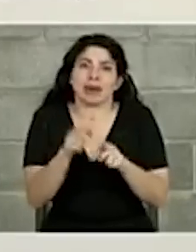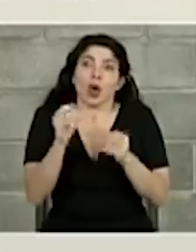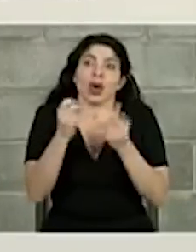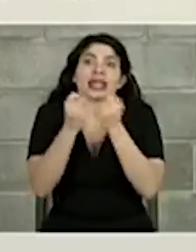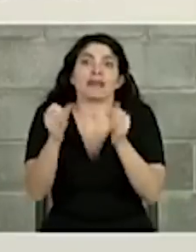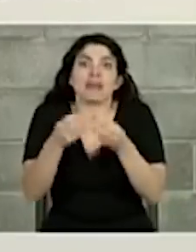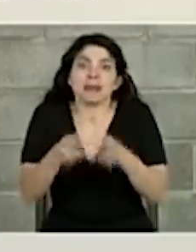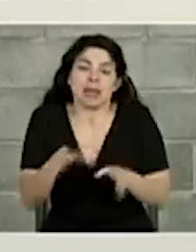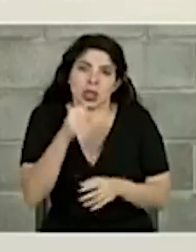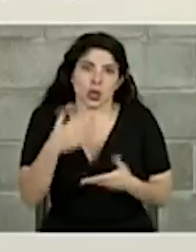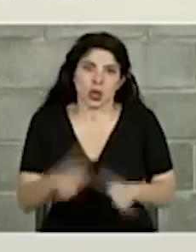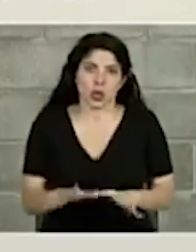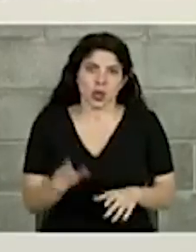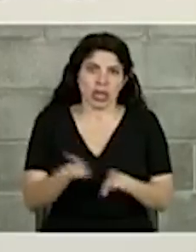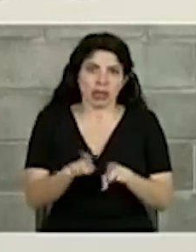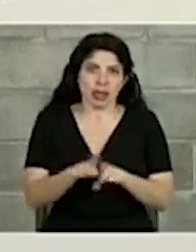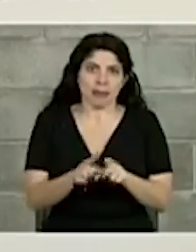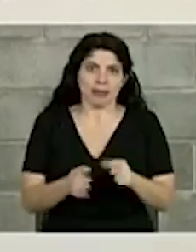la independencia.